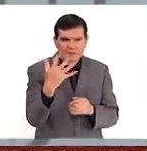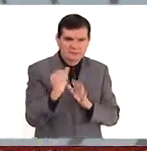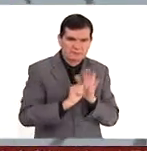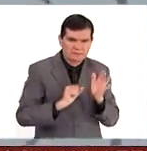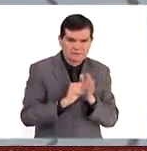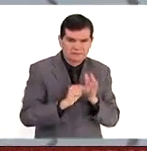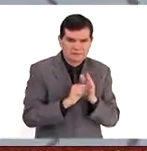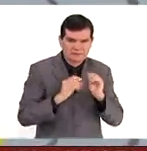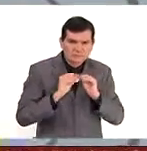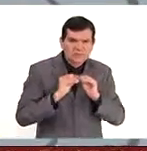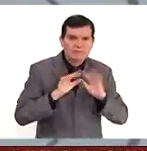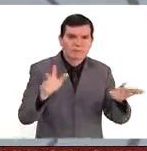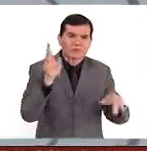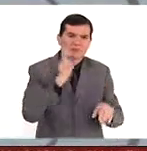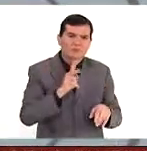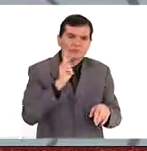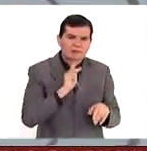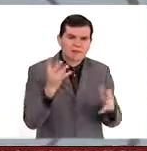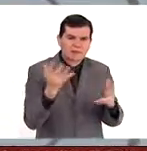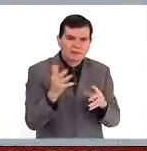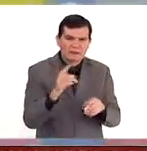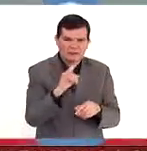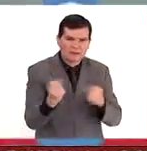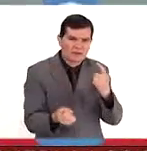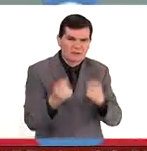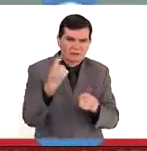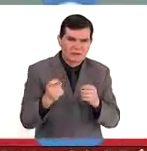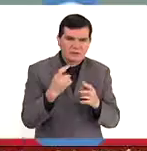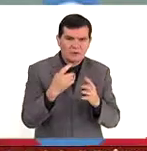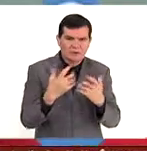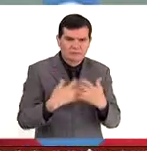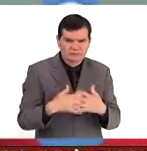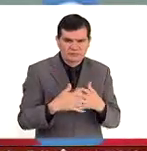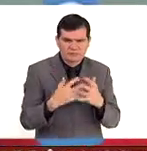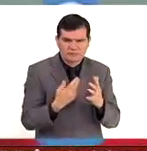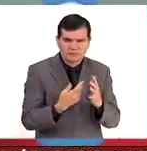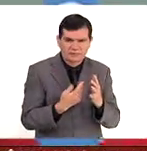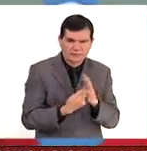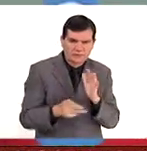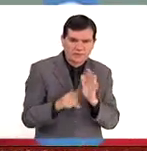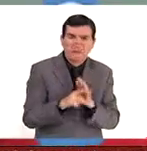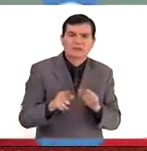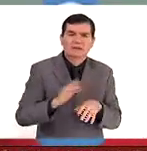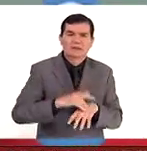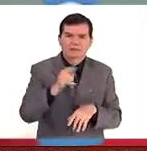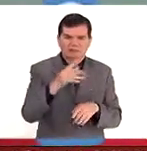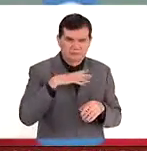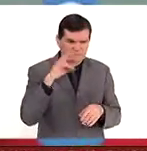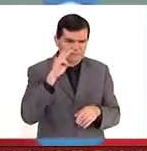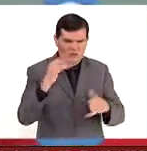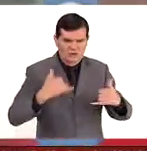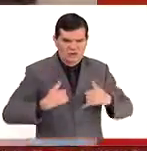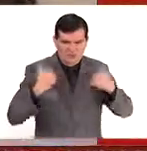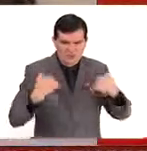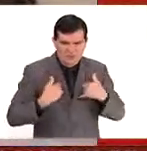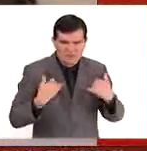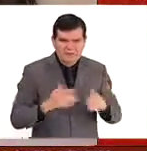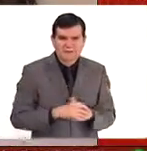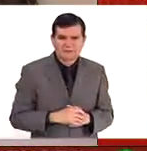meses empezar a hacer ya las pruebas piloto en alguna planta química. Susana, te vemos muy joven.